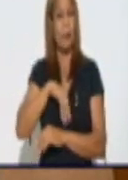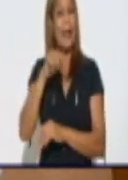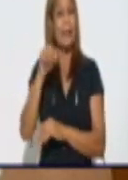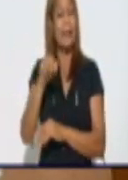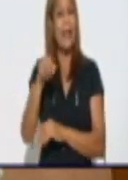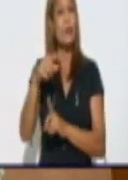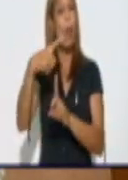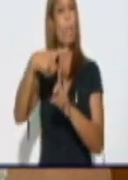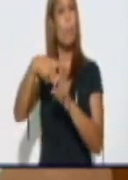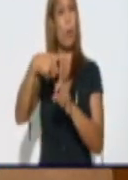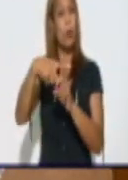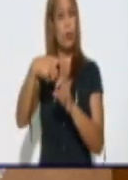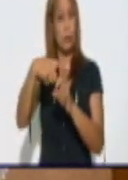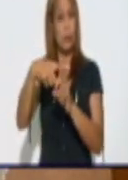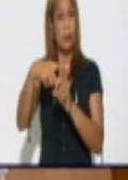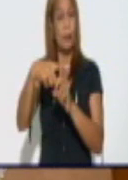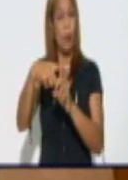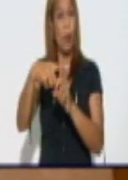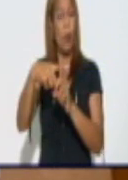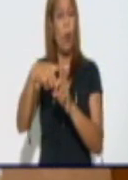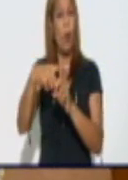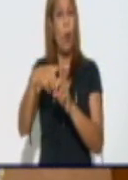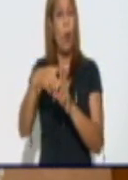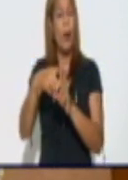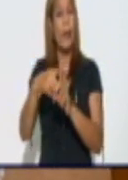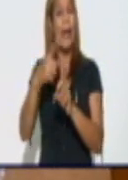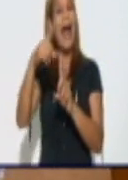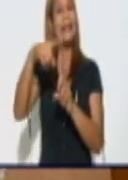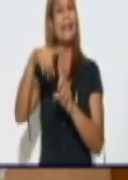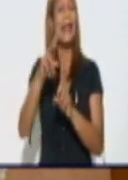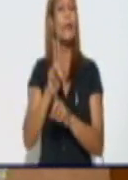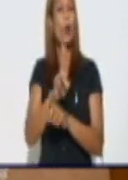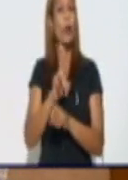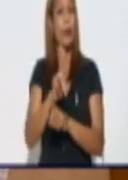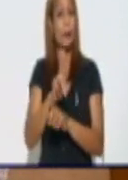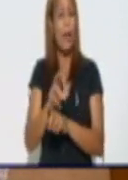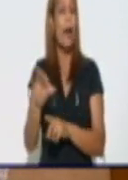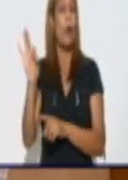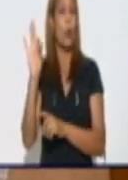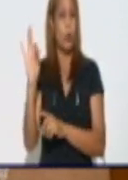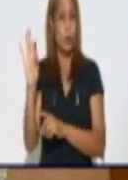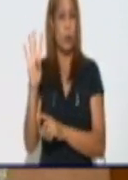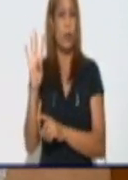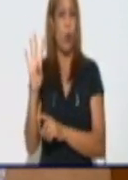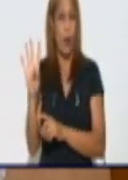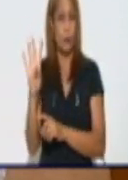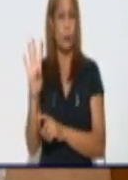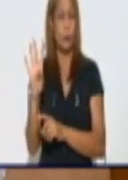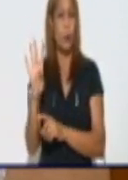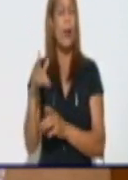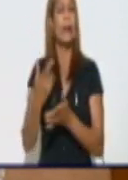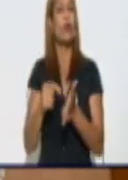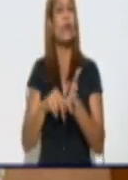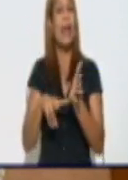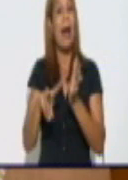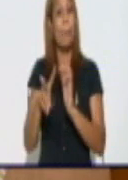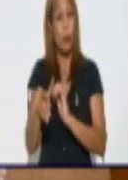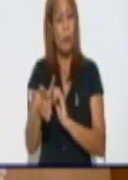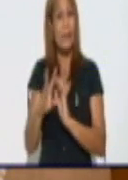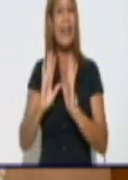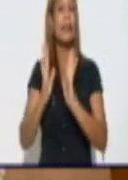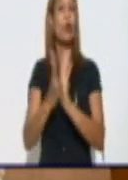positivos antes de antígenos y convertidos ya en sospechosos, 84. Es una cifra también bastante alta. La provincia, en todos los